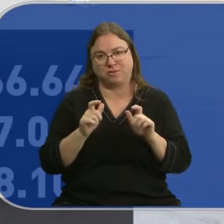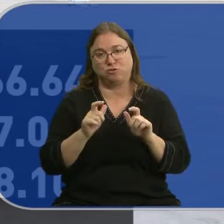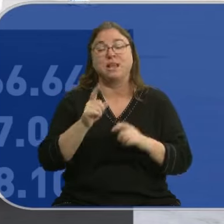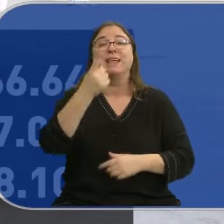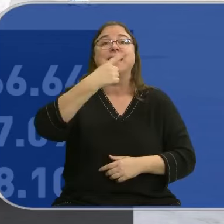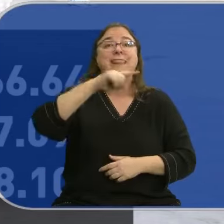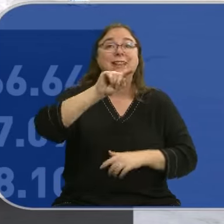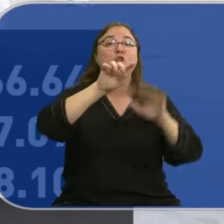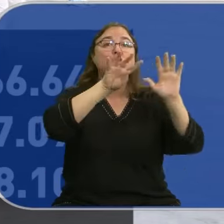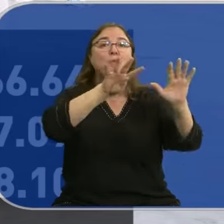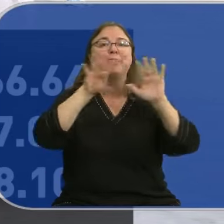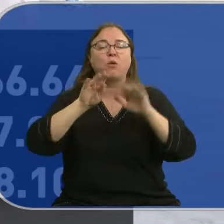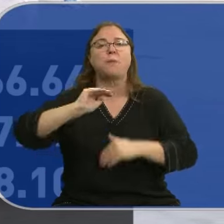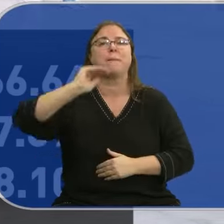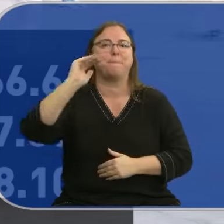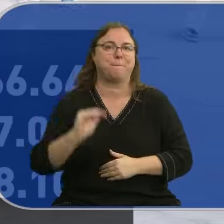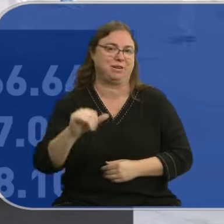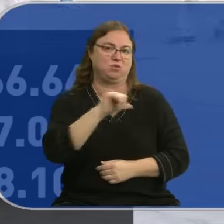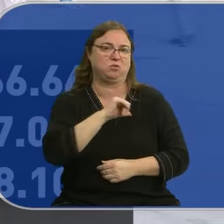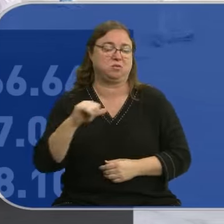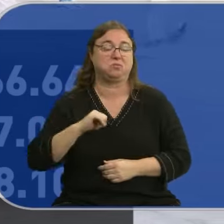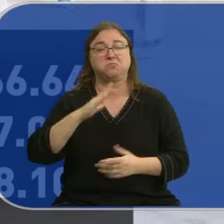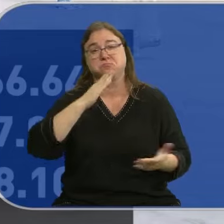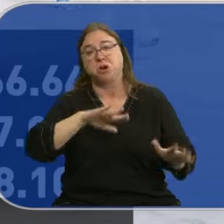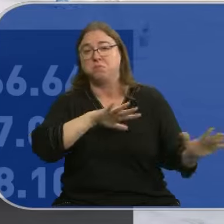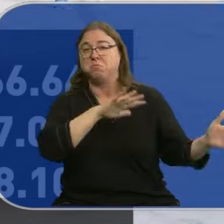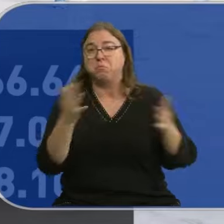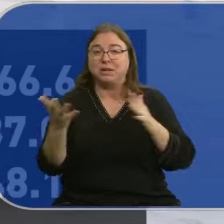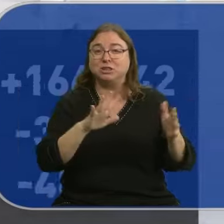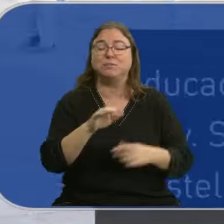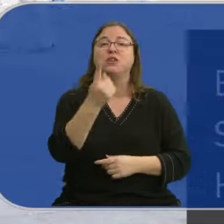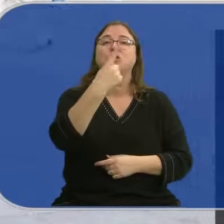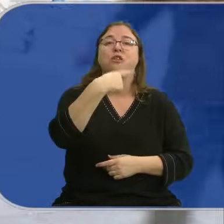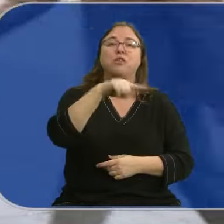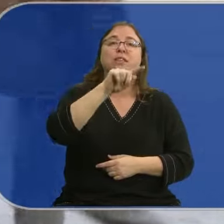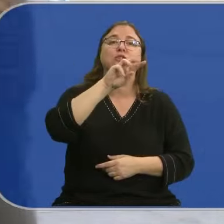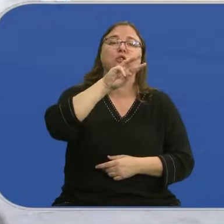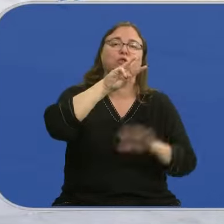199. Se sitúan en el entorno de los 184.500.